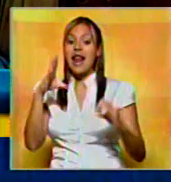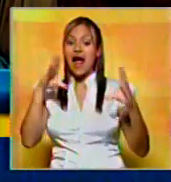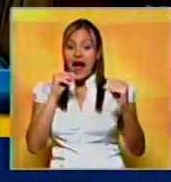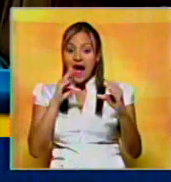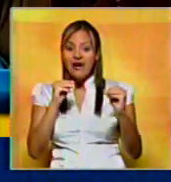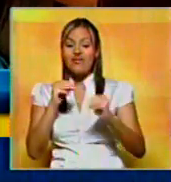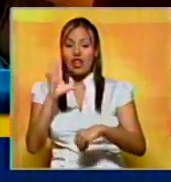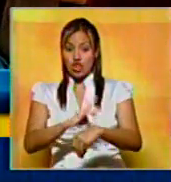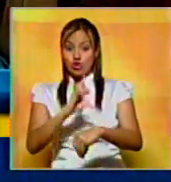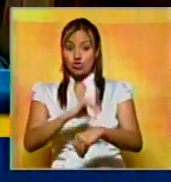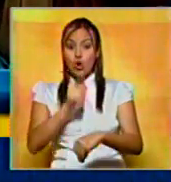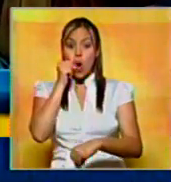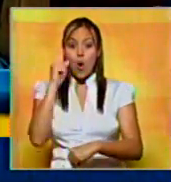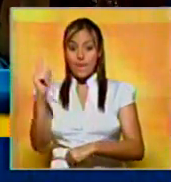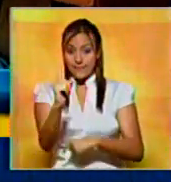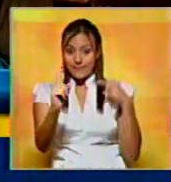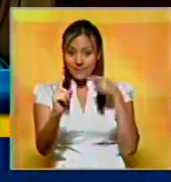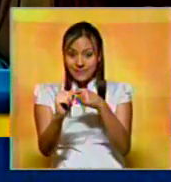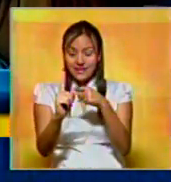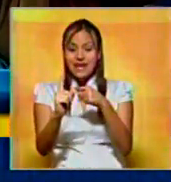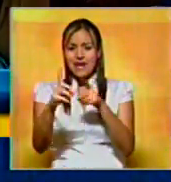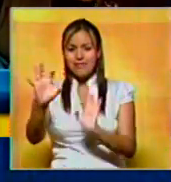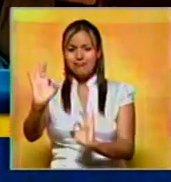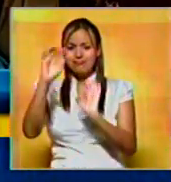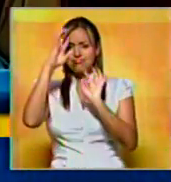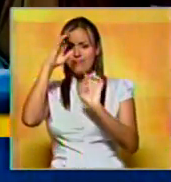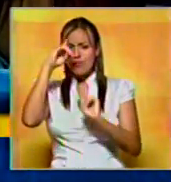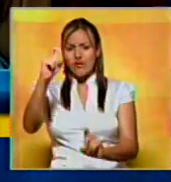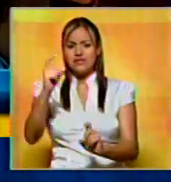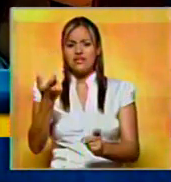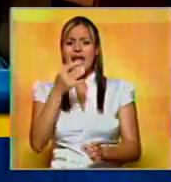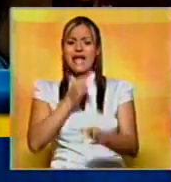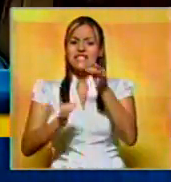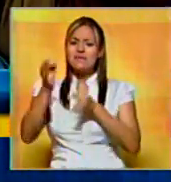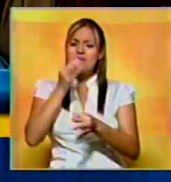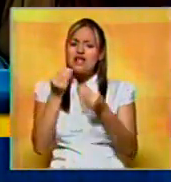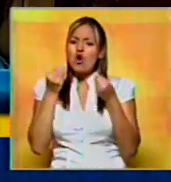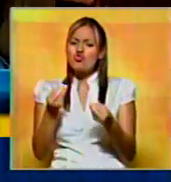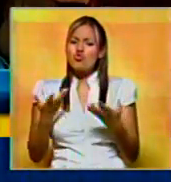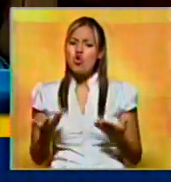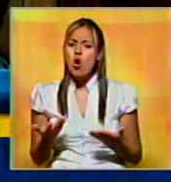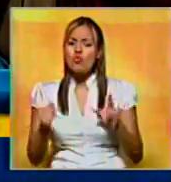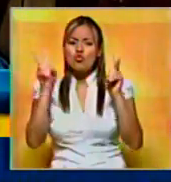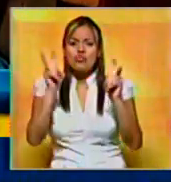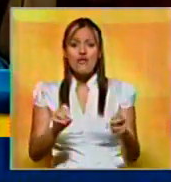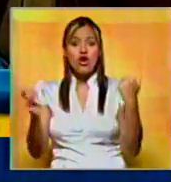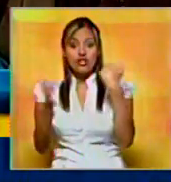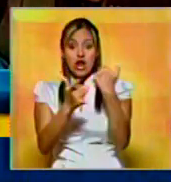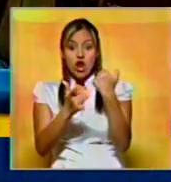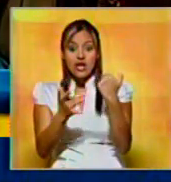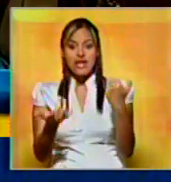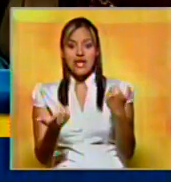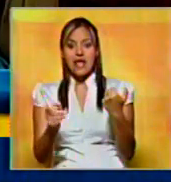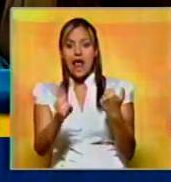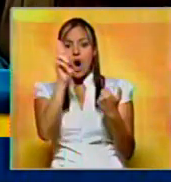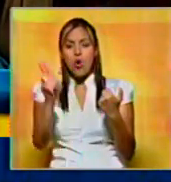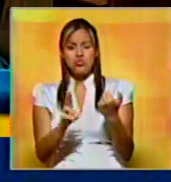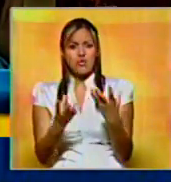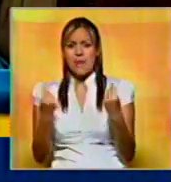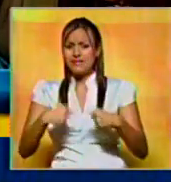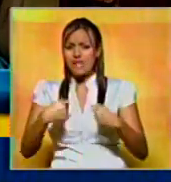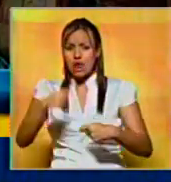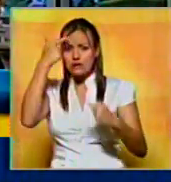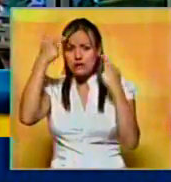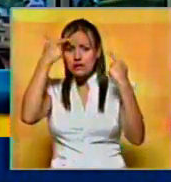con el doctor David Figueroa, especialista en la materia, para explicarnos cómo las nuevas tecnologías y su uso desmesurado